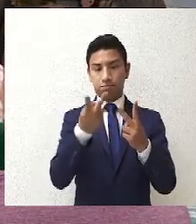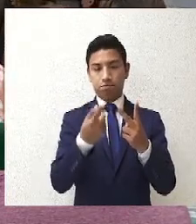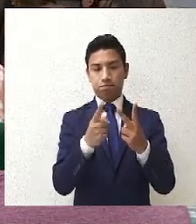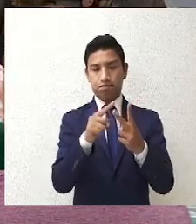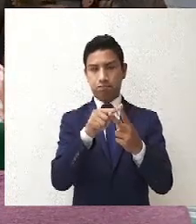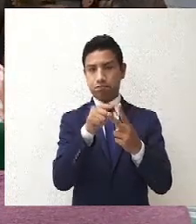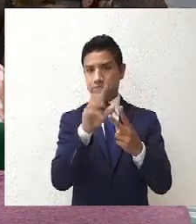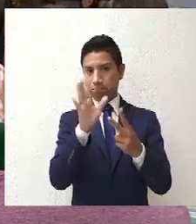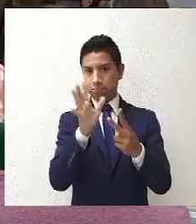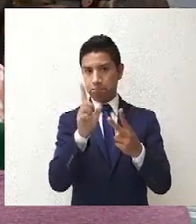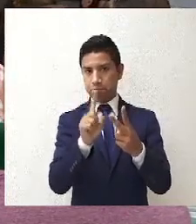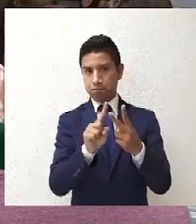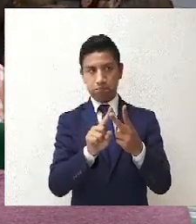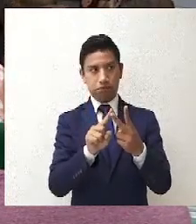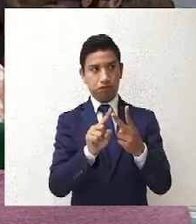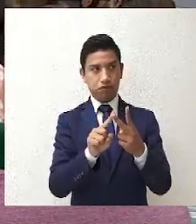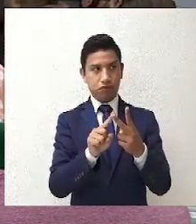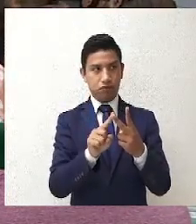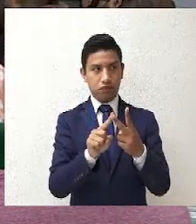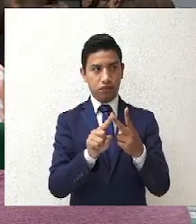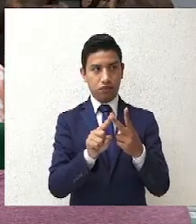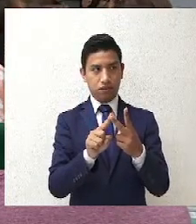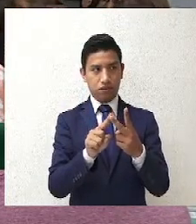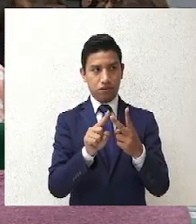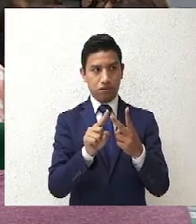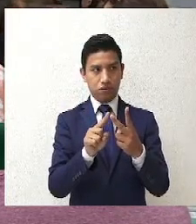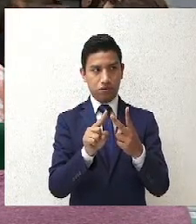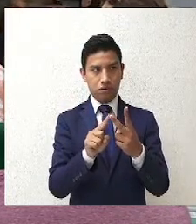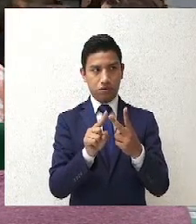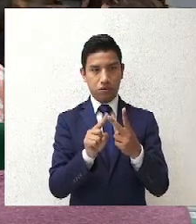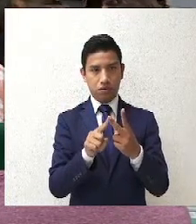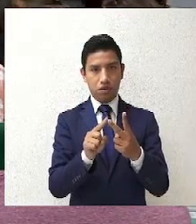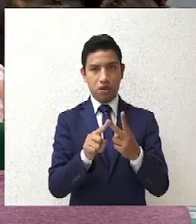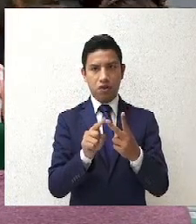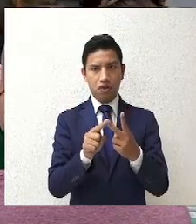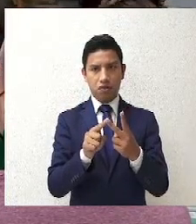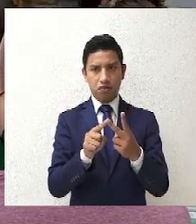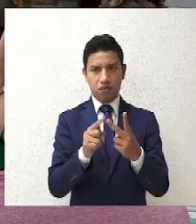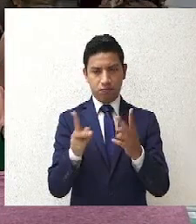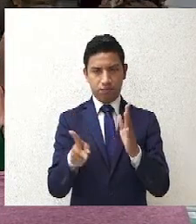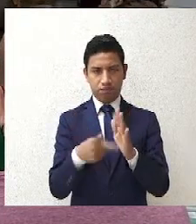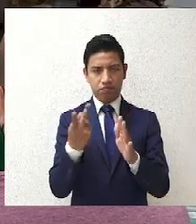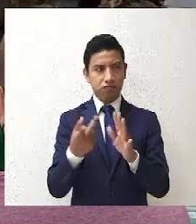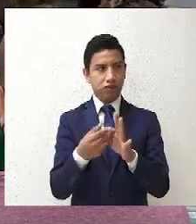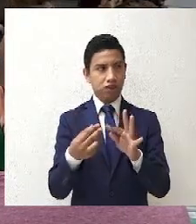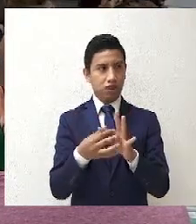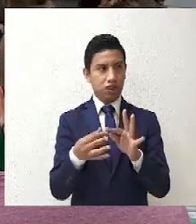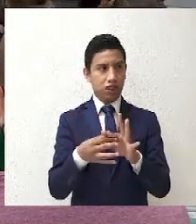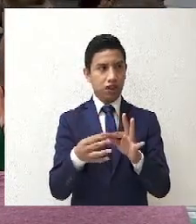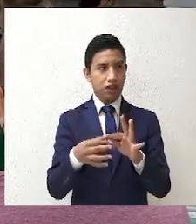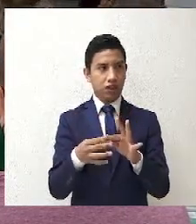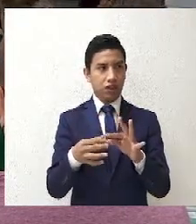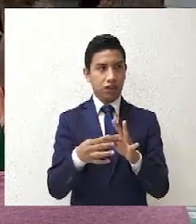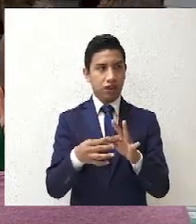Si creen que alguna no la contesté, ¿cuál sería? Y lo ampliamos. Era bloques de